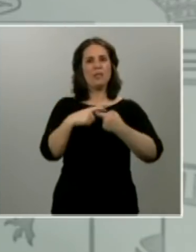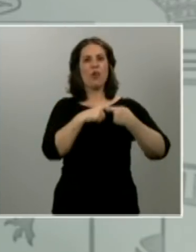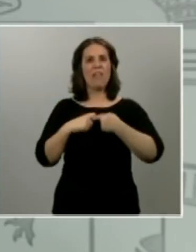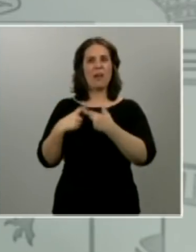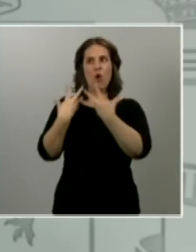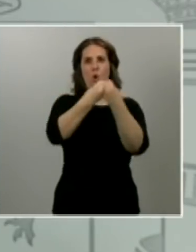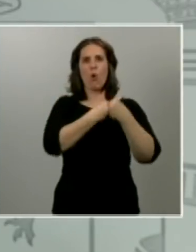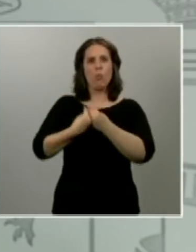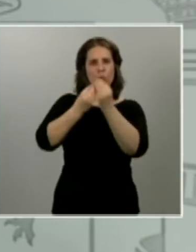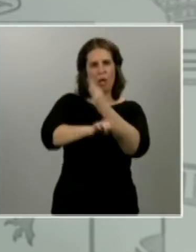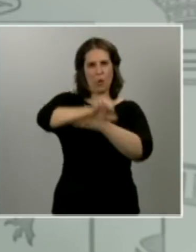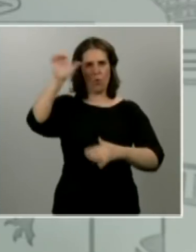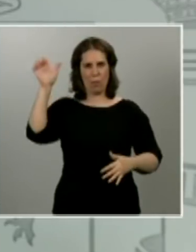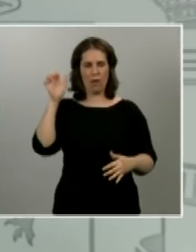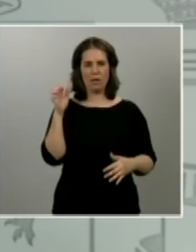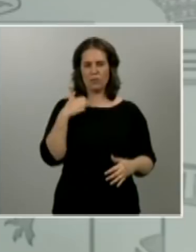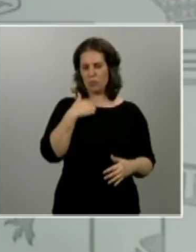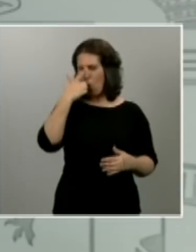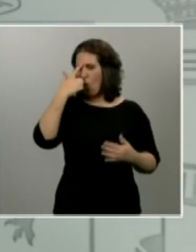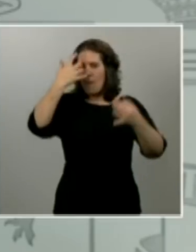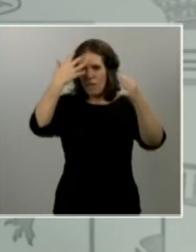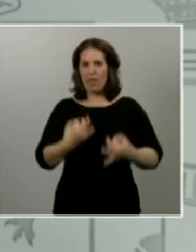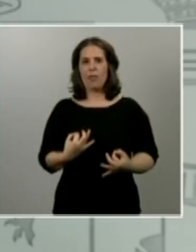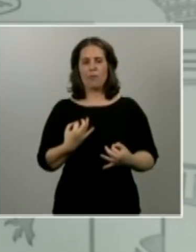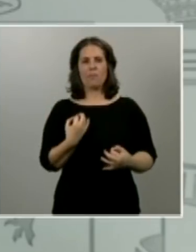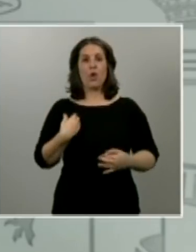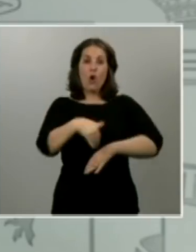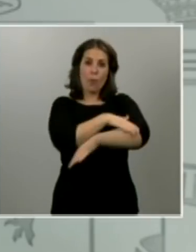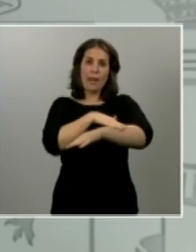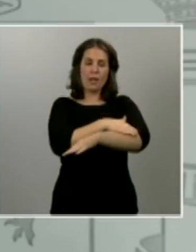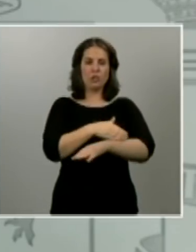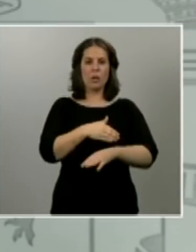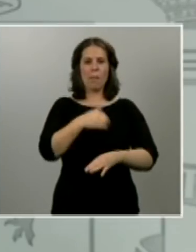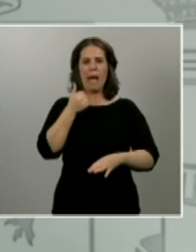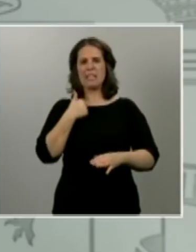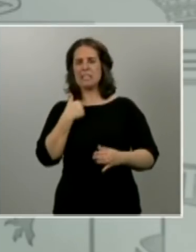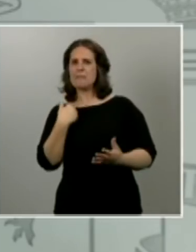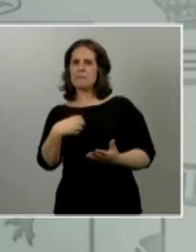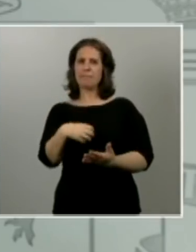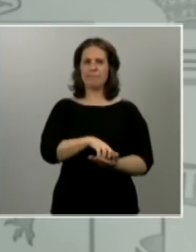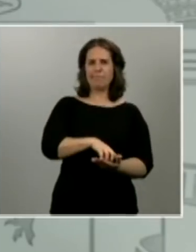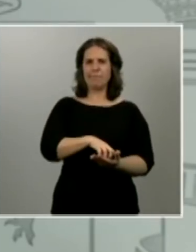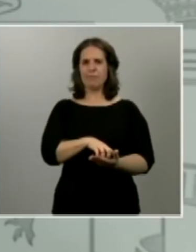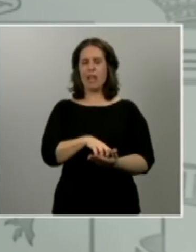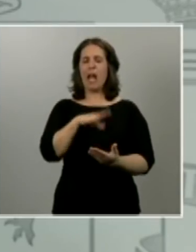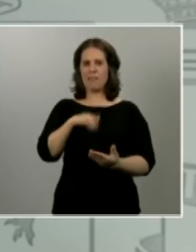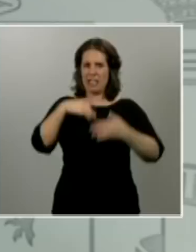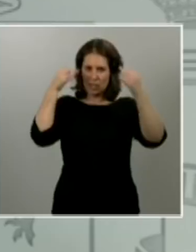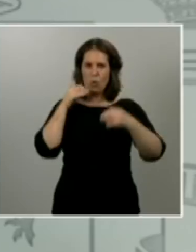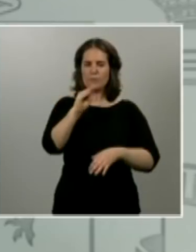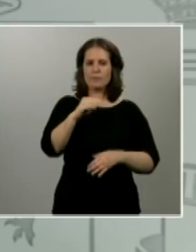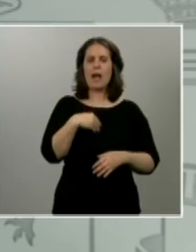convencido, convencido de que aquellos gobiernos más reticentes al final serán conscientes de que